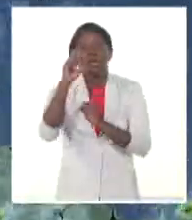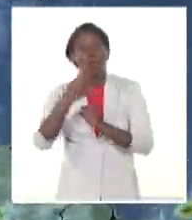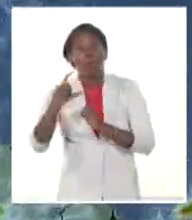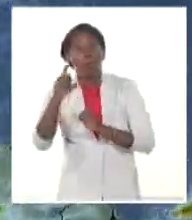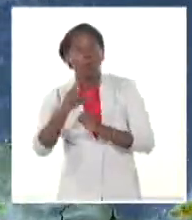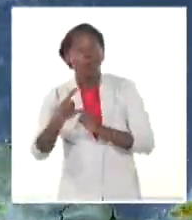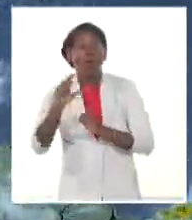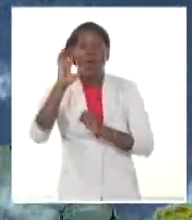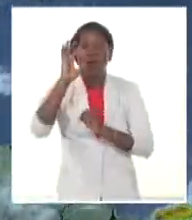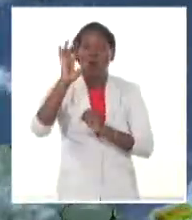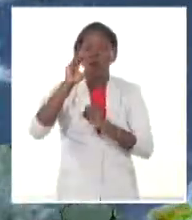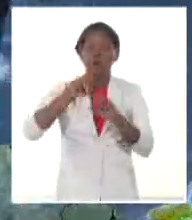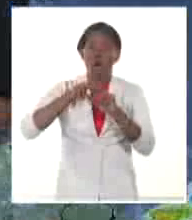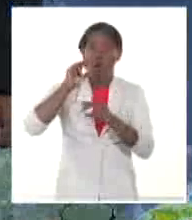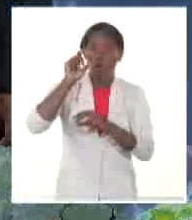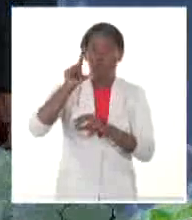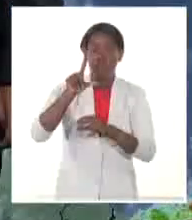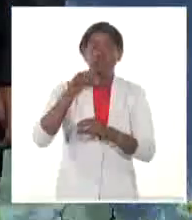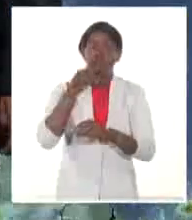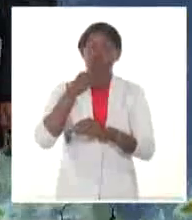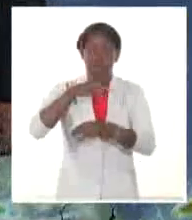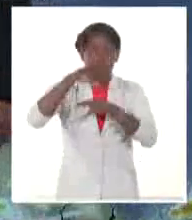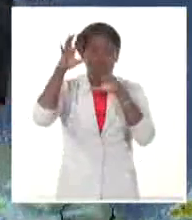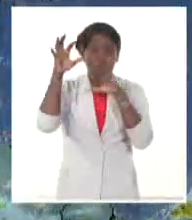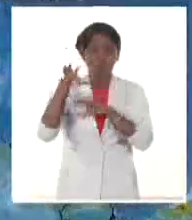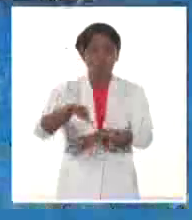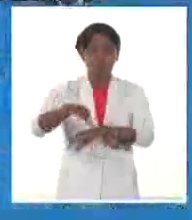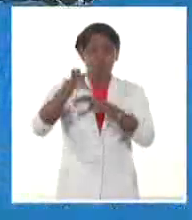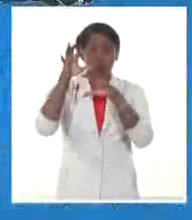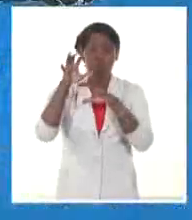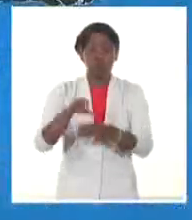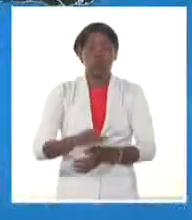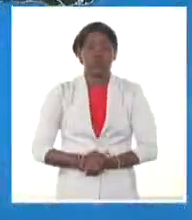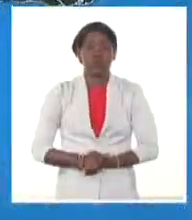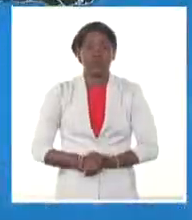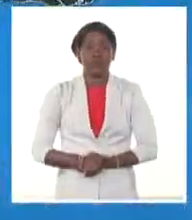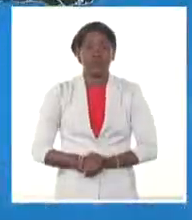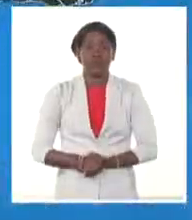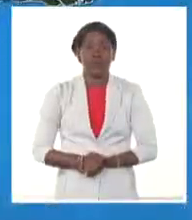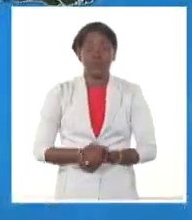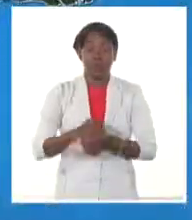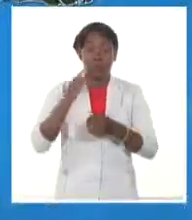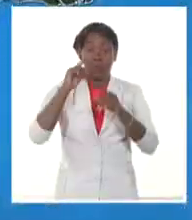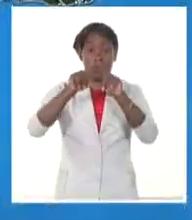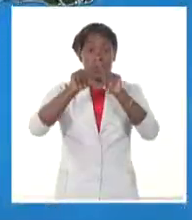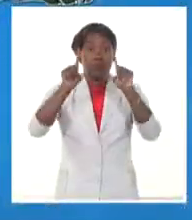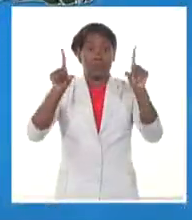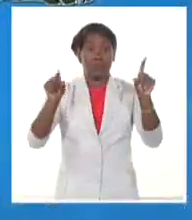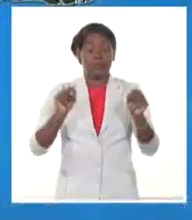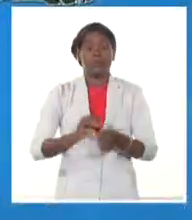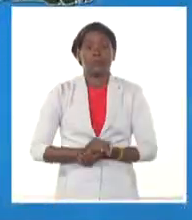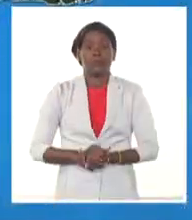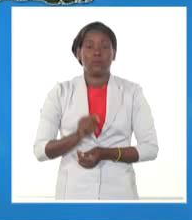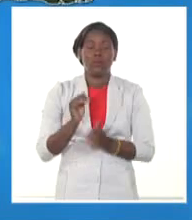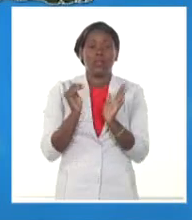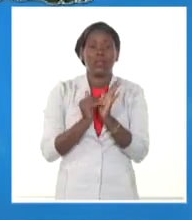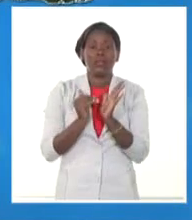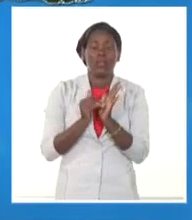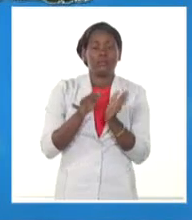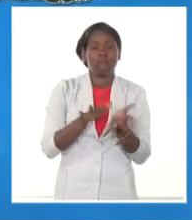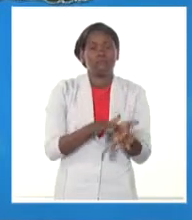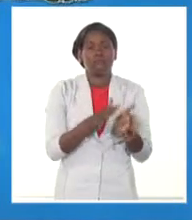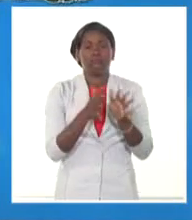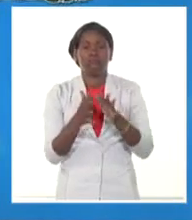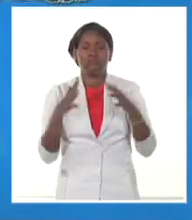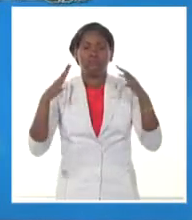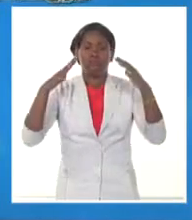hasta la provincia de Holguín, incluyendo las Tunas. Así que en el pronóstico vamos a tener una tarde de hoy, domingo, mayormente